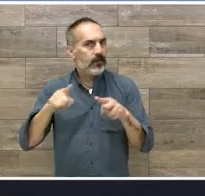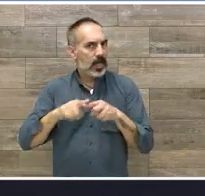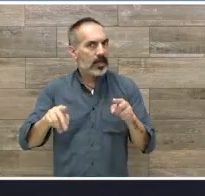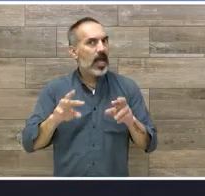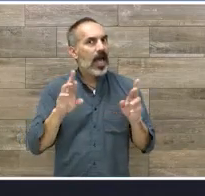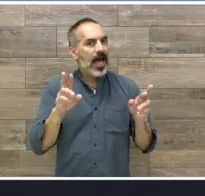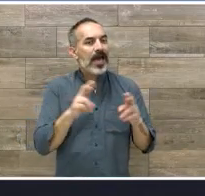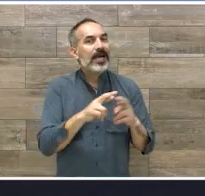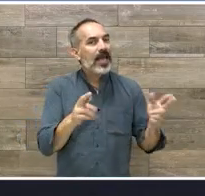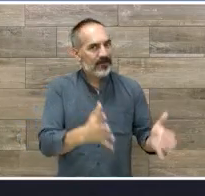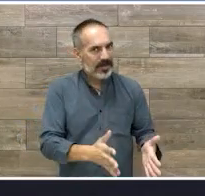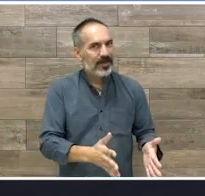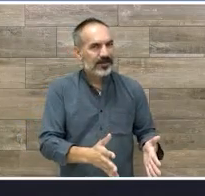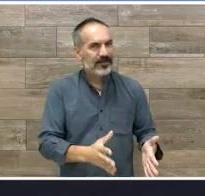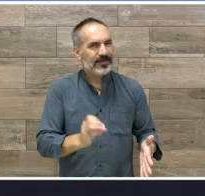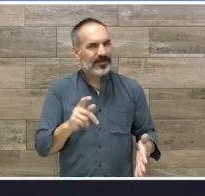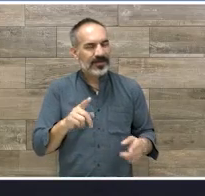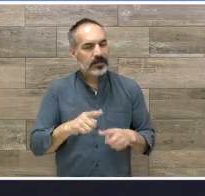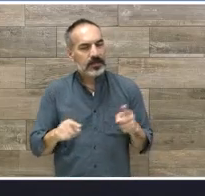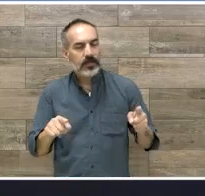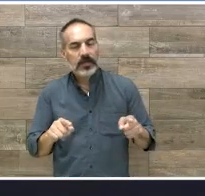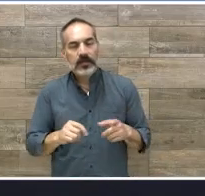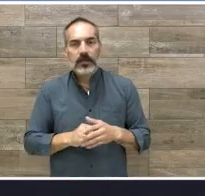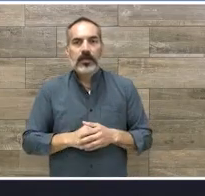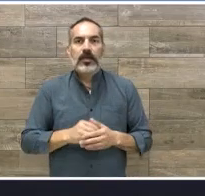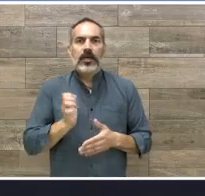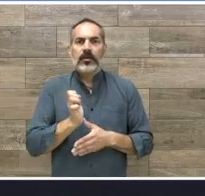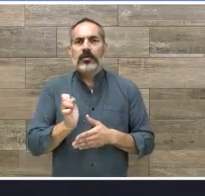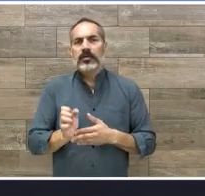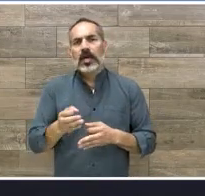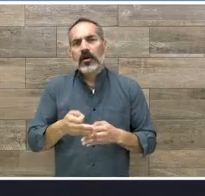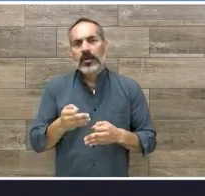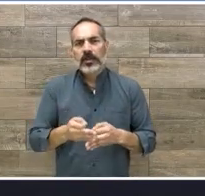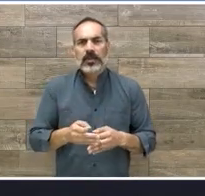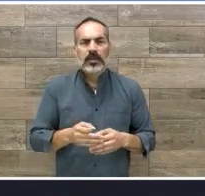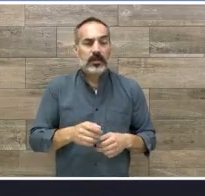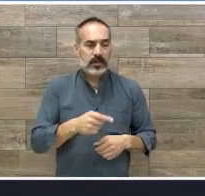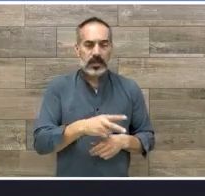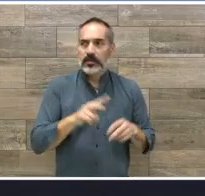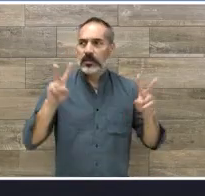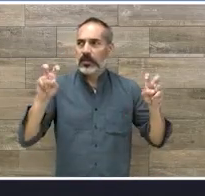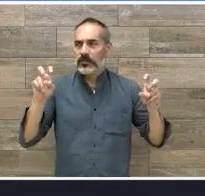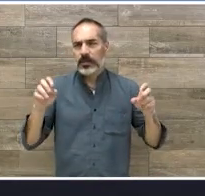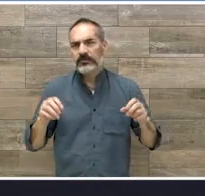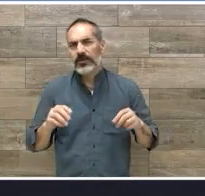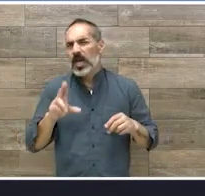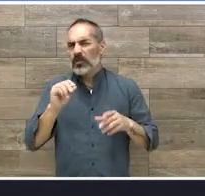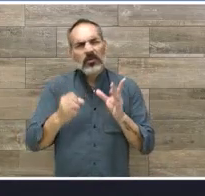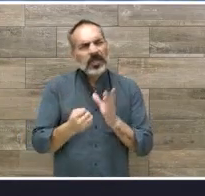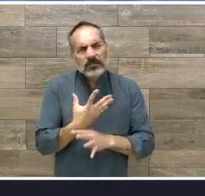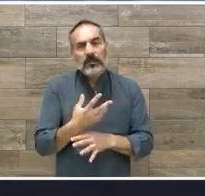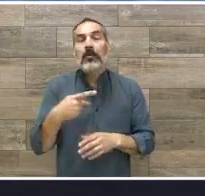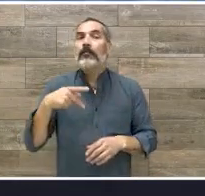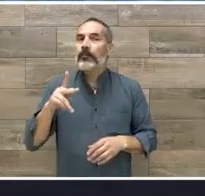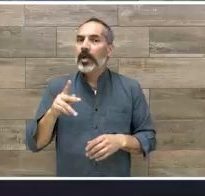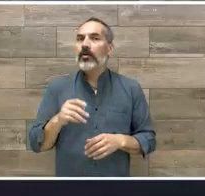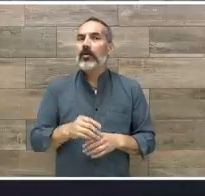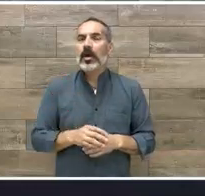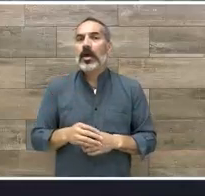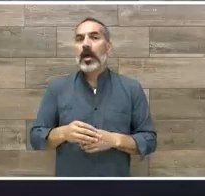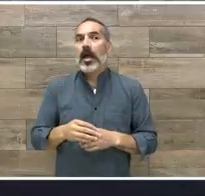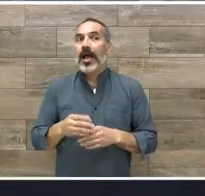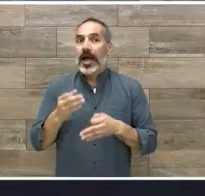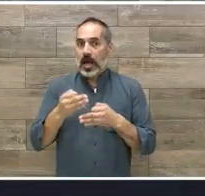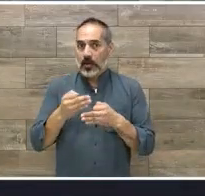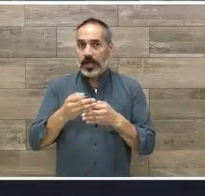una doctora de la UNAM, de Tania. Así es. Sí, Tania me parece que era una doctora ya